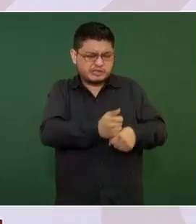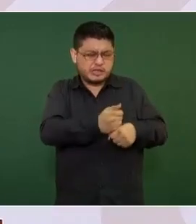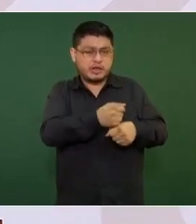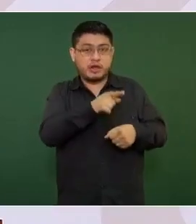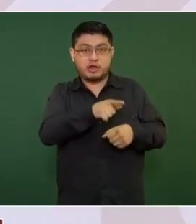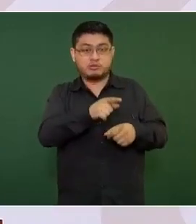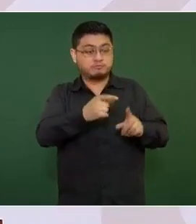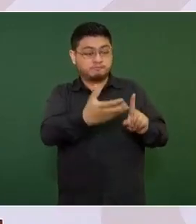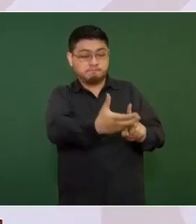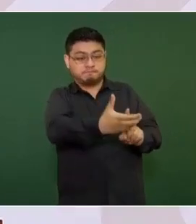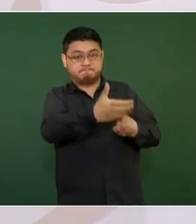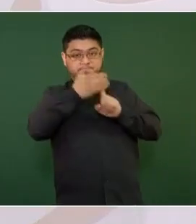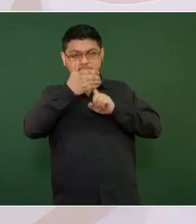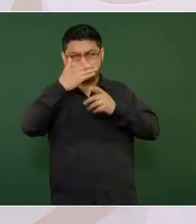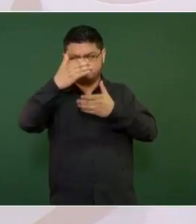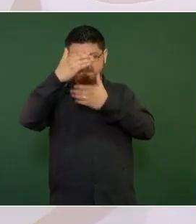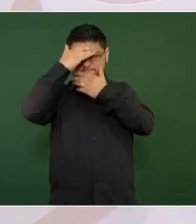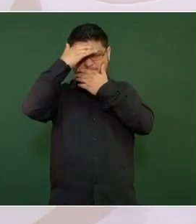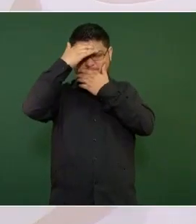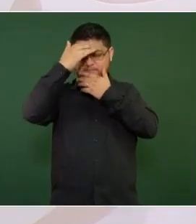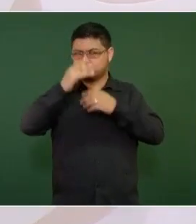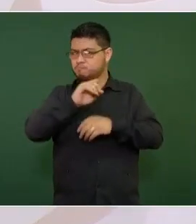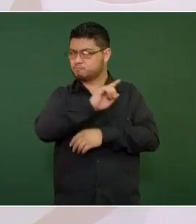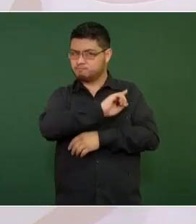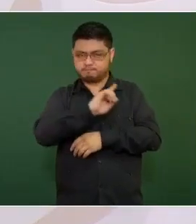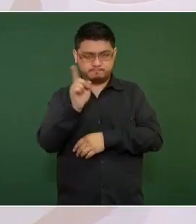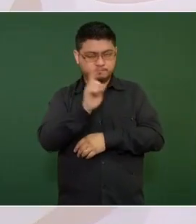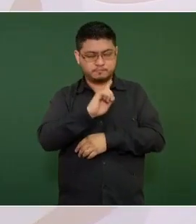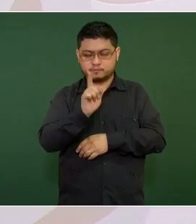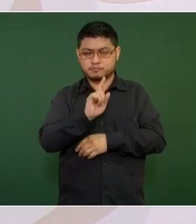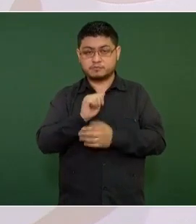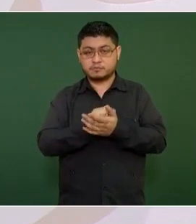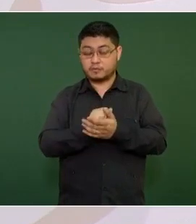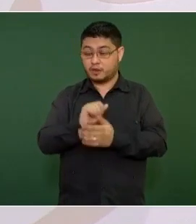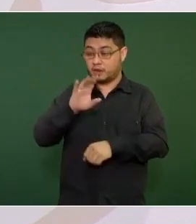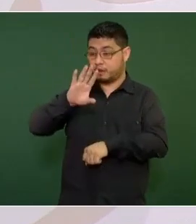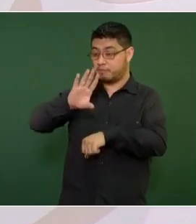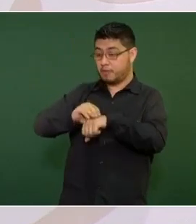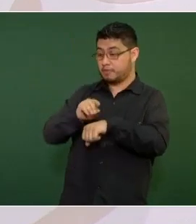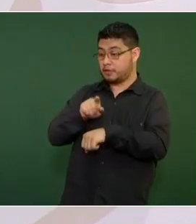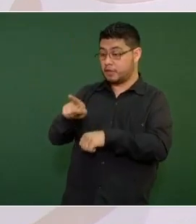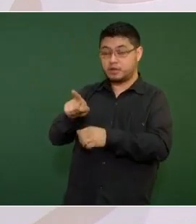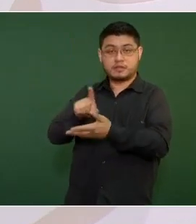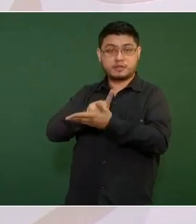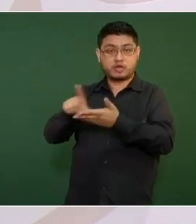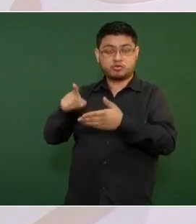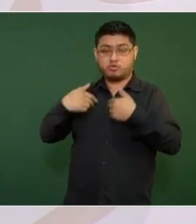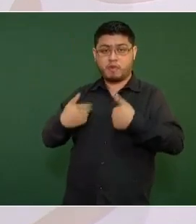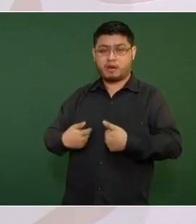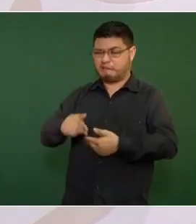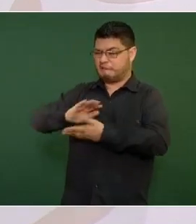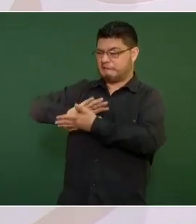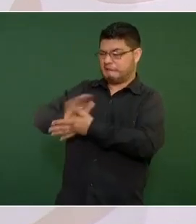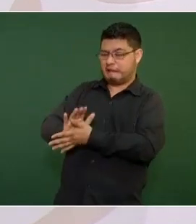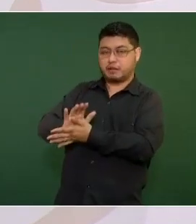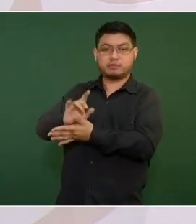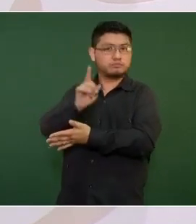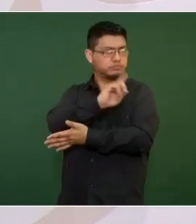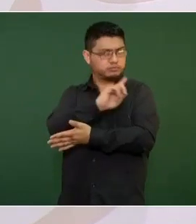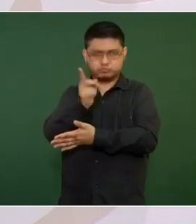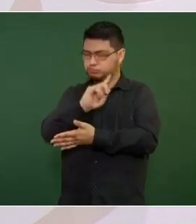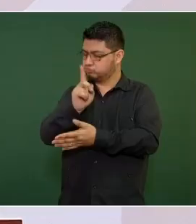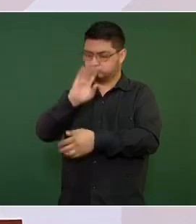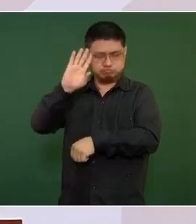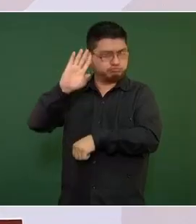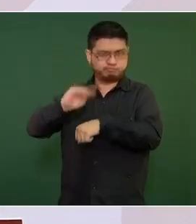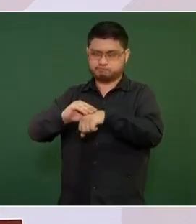desaparece a nadie, no se tolera la violación de los derechos humanos y tampoco existe